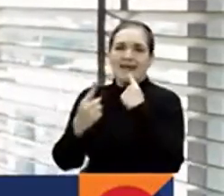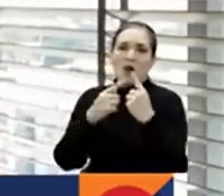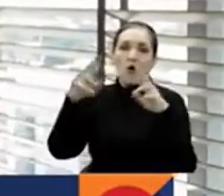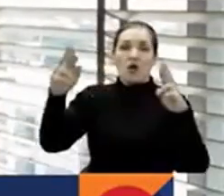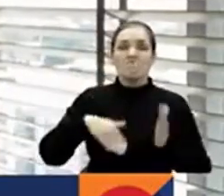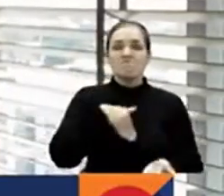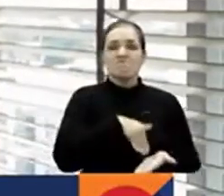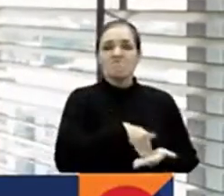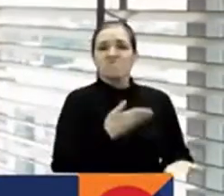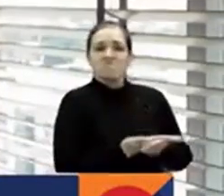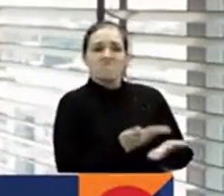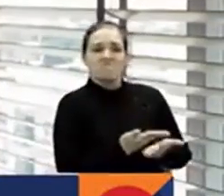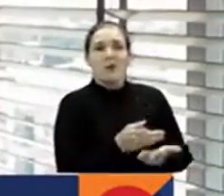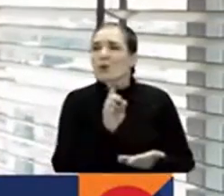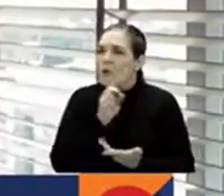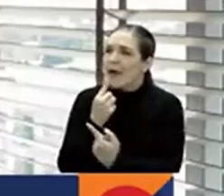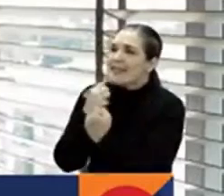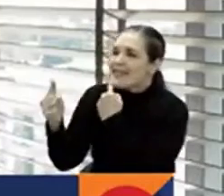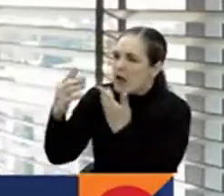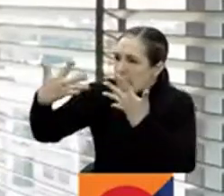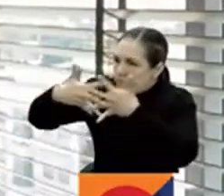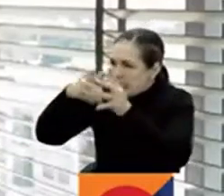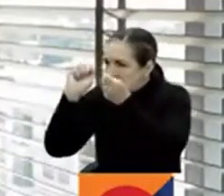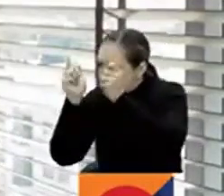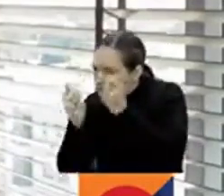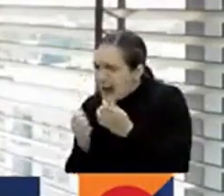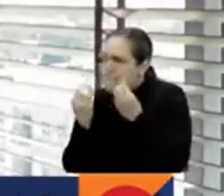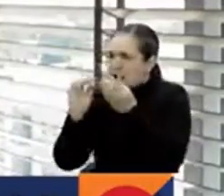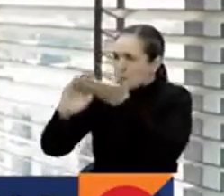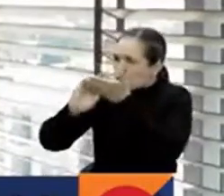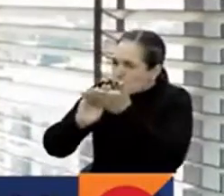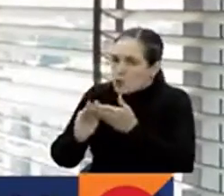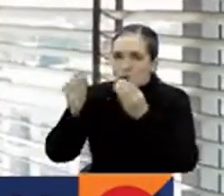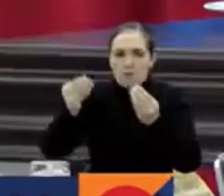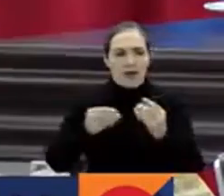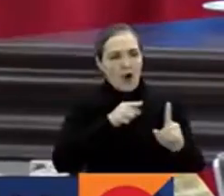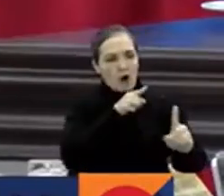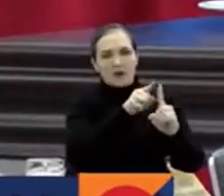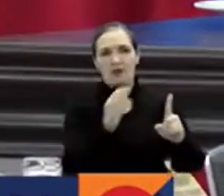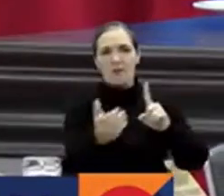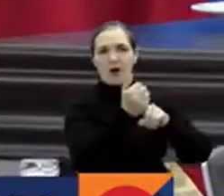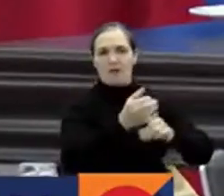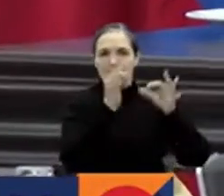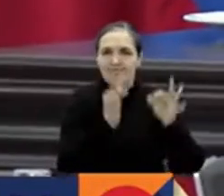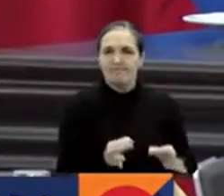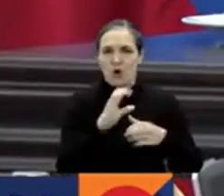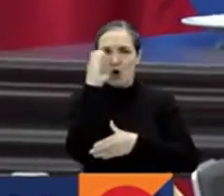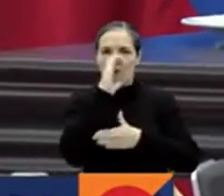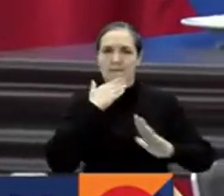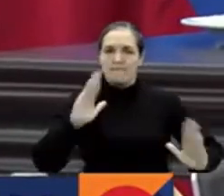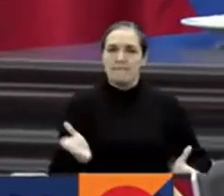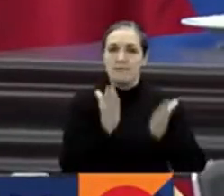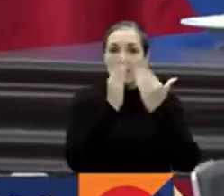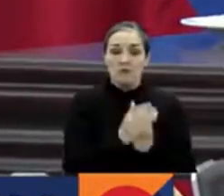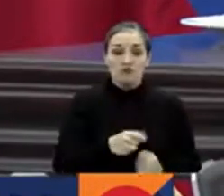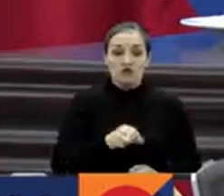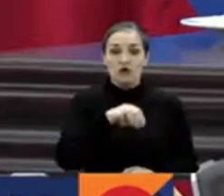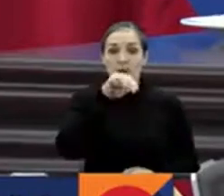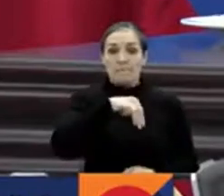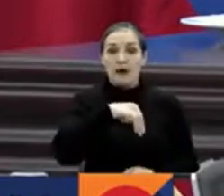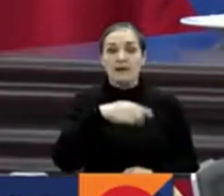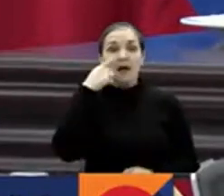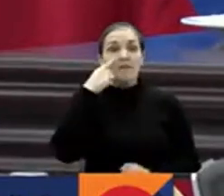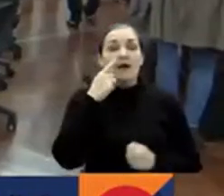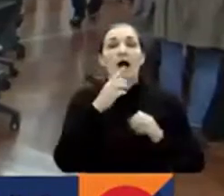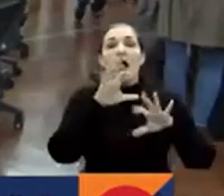concertación para que estas reformas puedan cumplir estos objetivos. Este martes se hará la discusión para la aprobación del Código